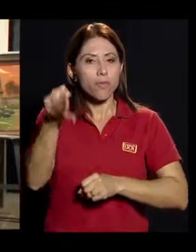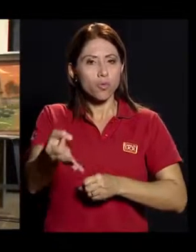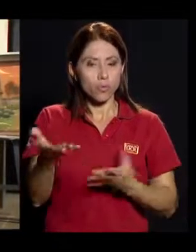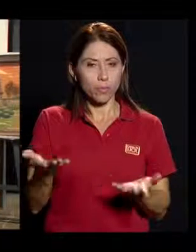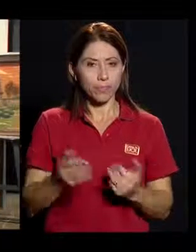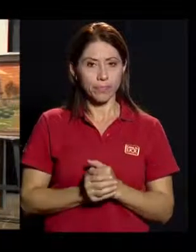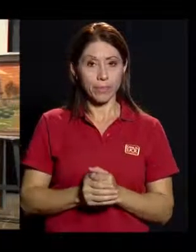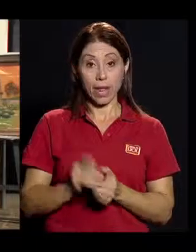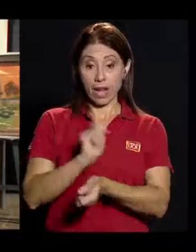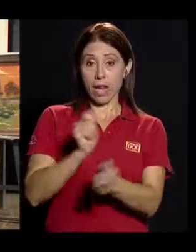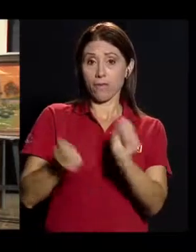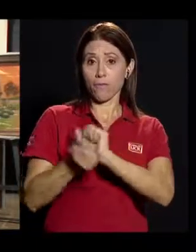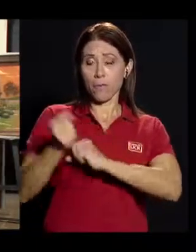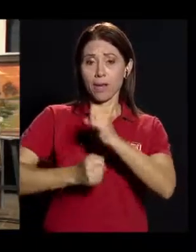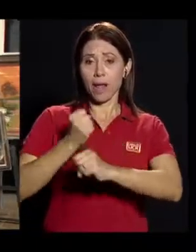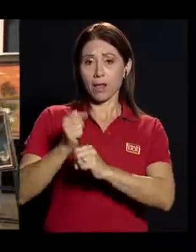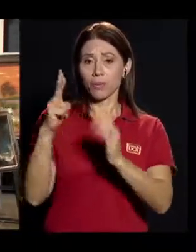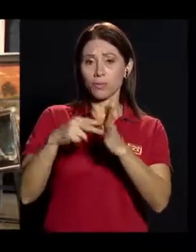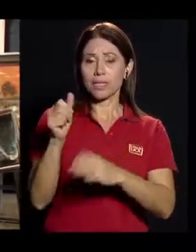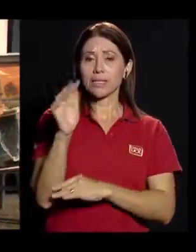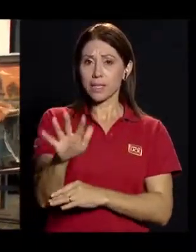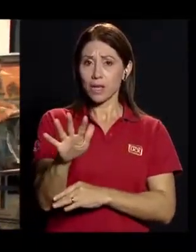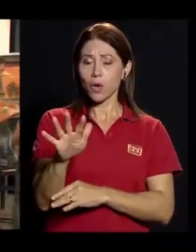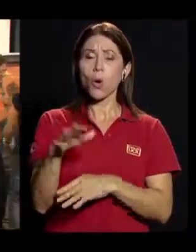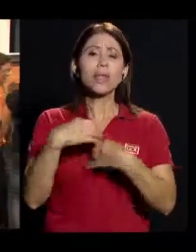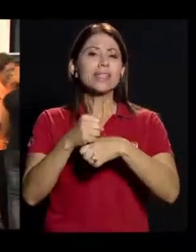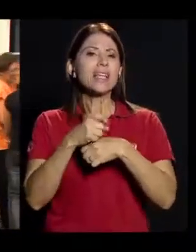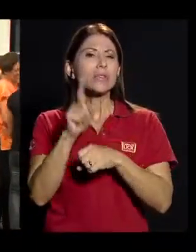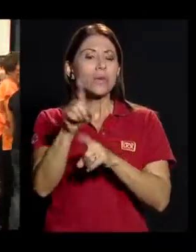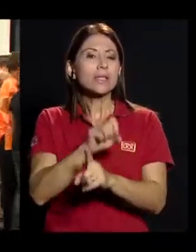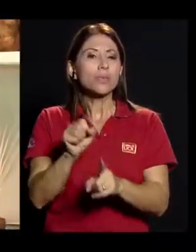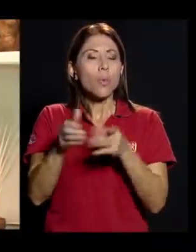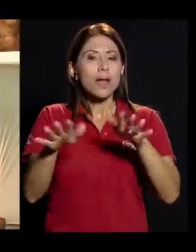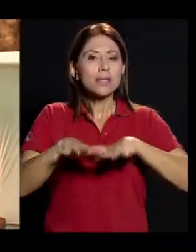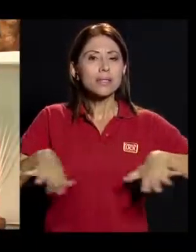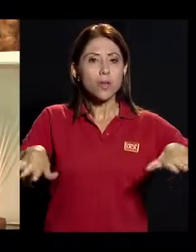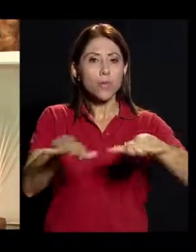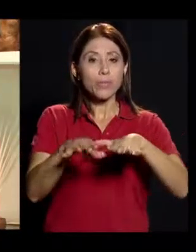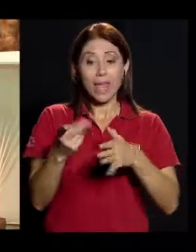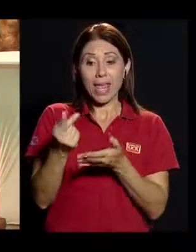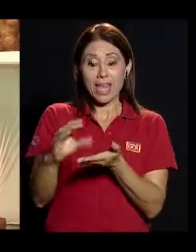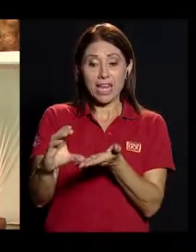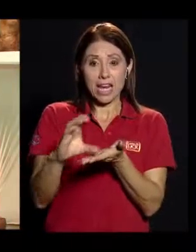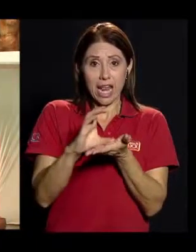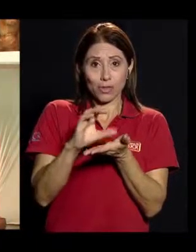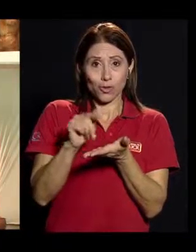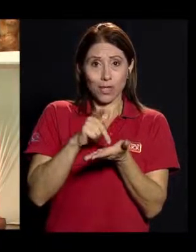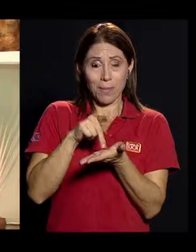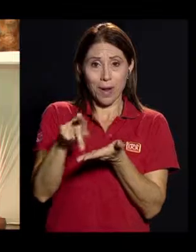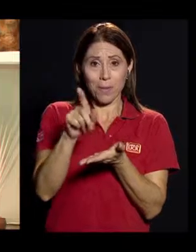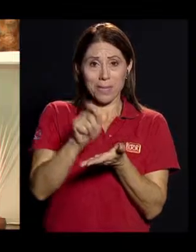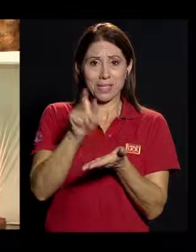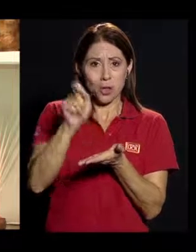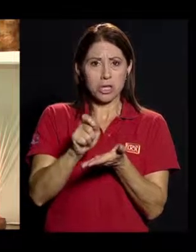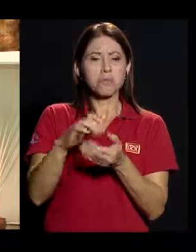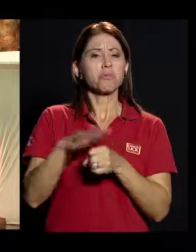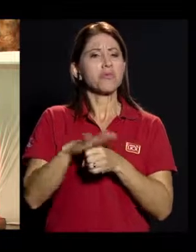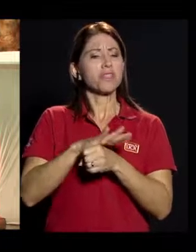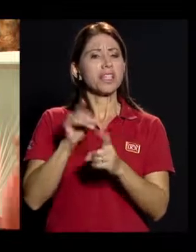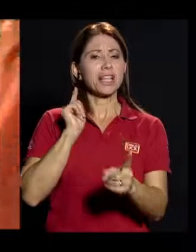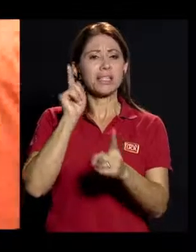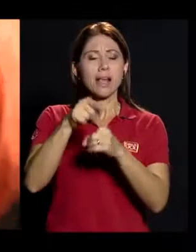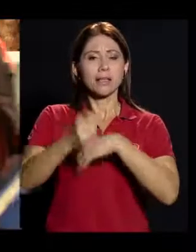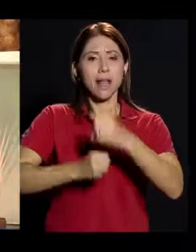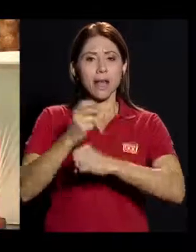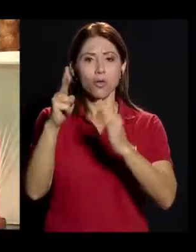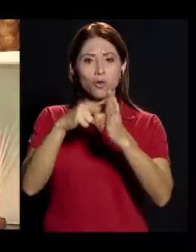En la reforma del 2005, se generó un escenario medio en el cual los ingresos del régimen serían suficientes hasta el 2037.